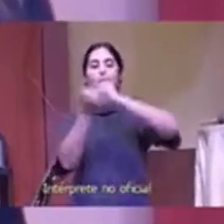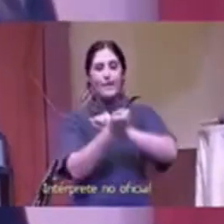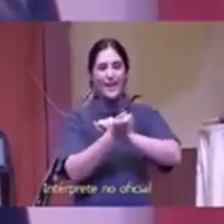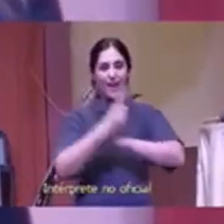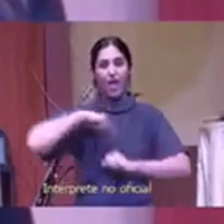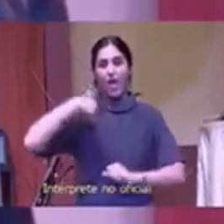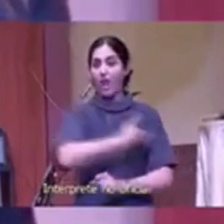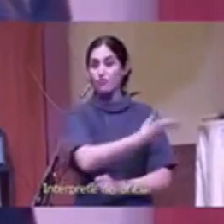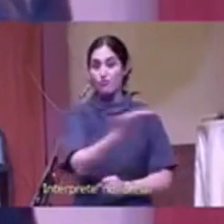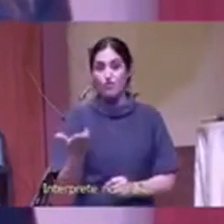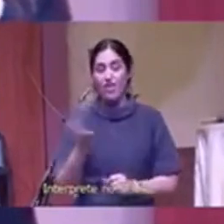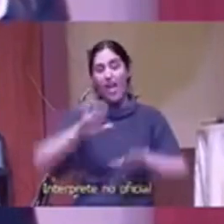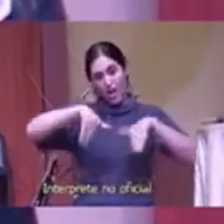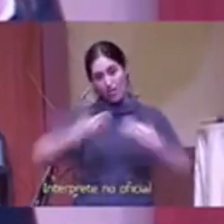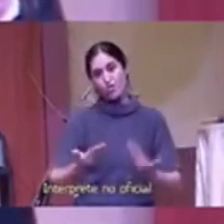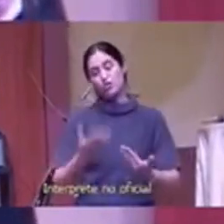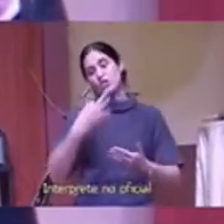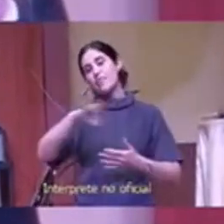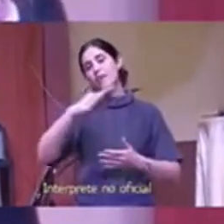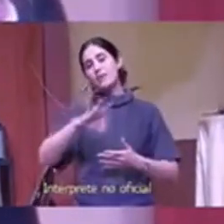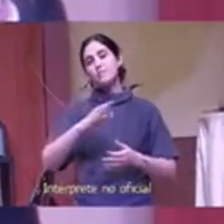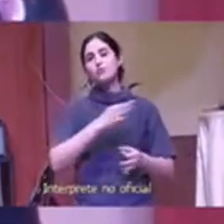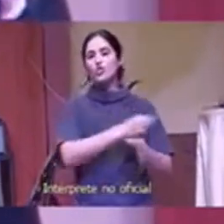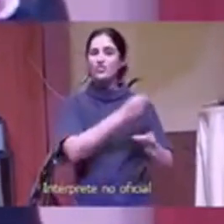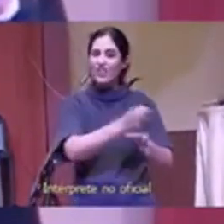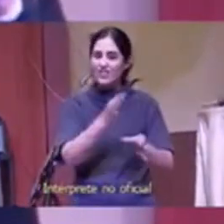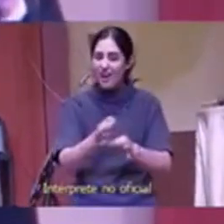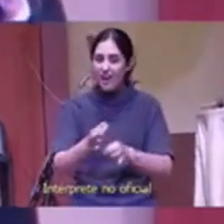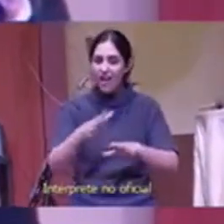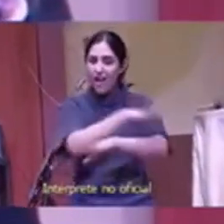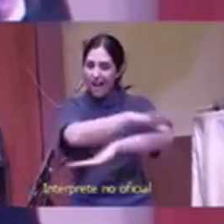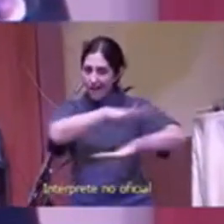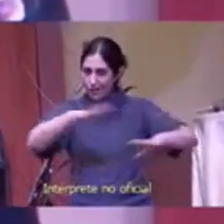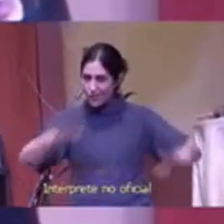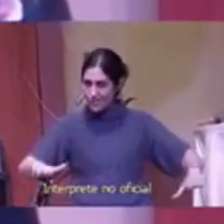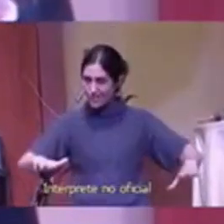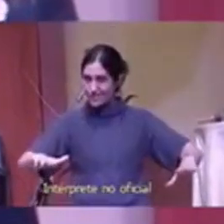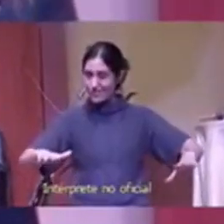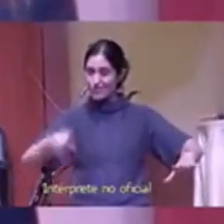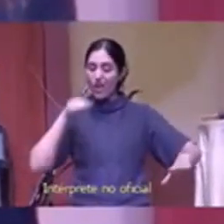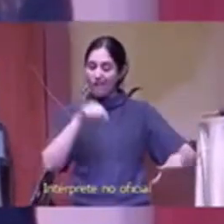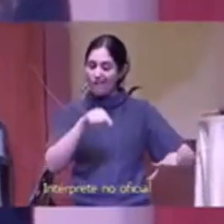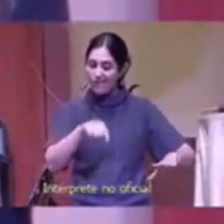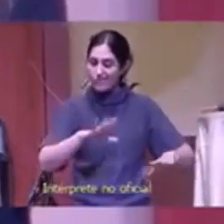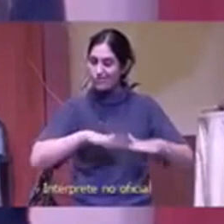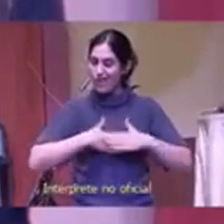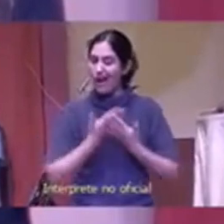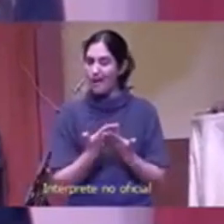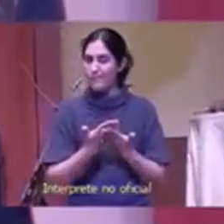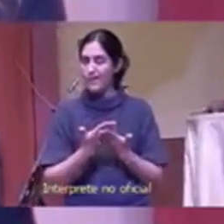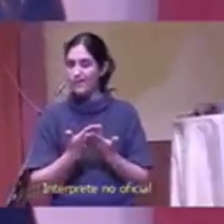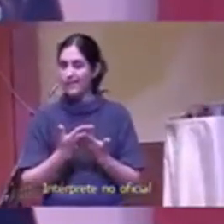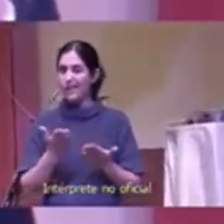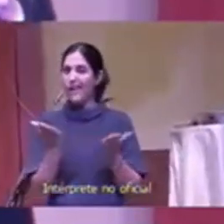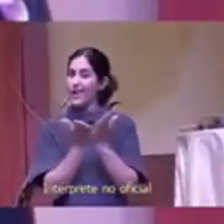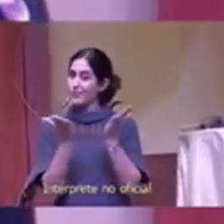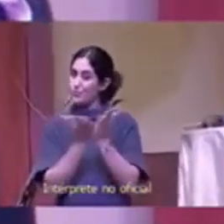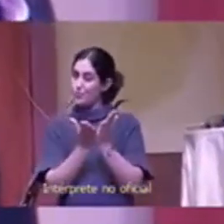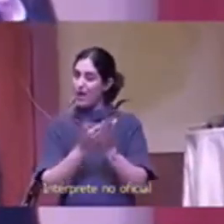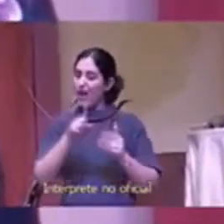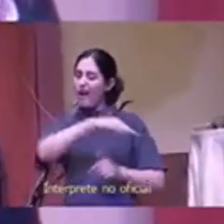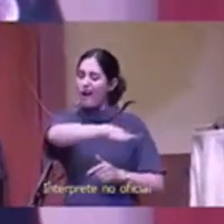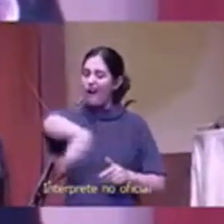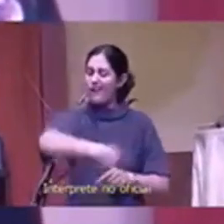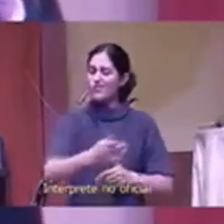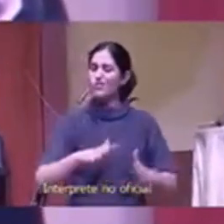que criar a una generación que ama la mente que